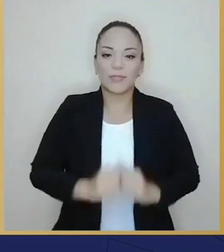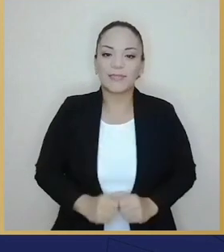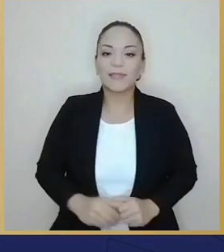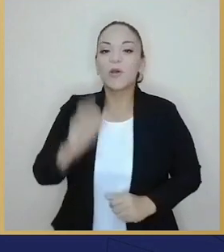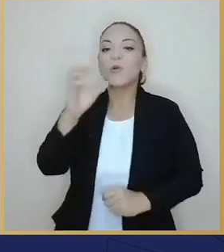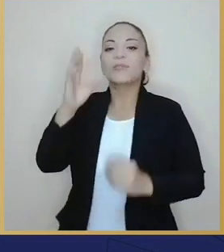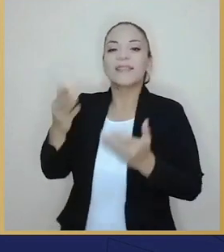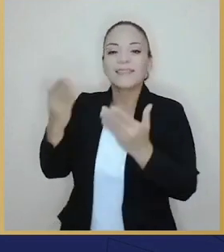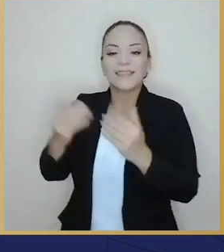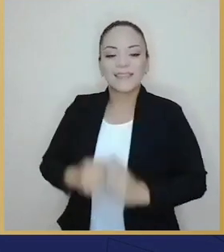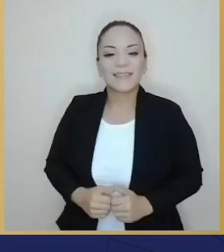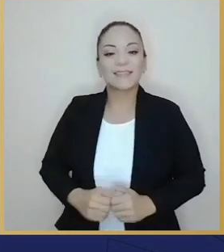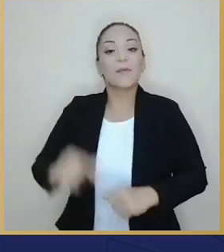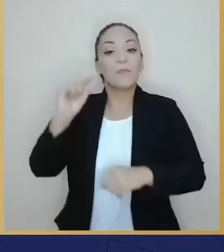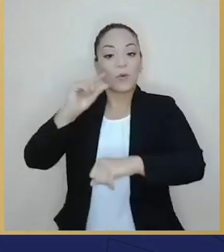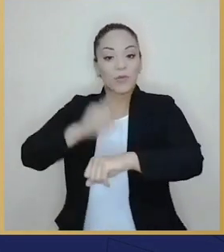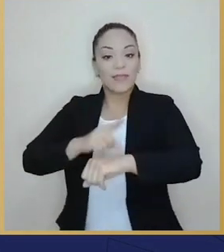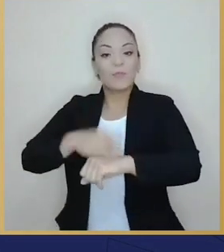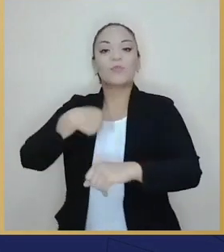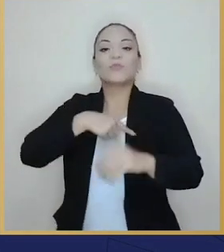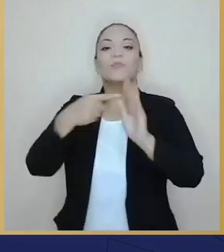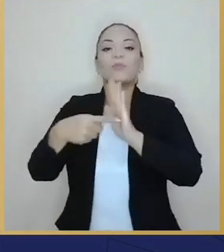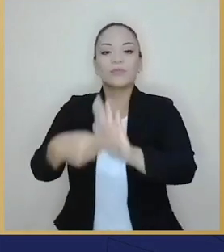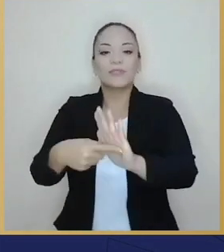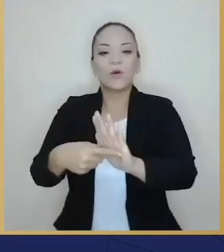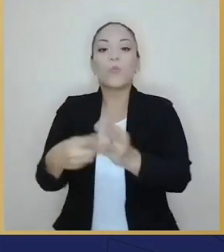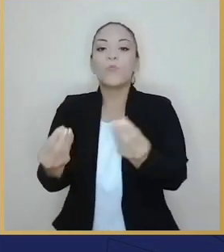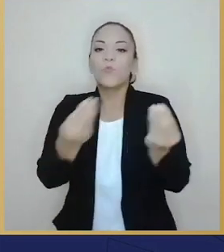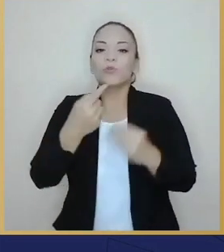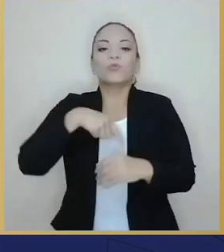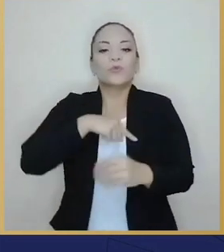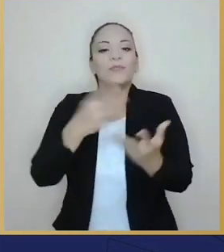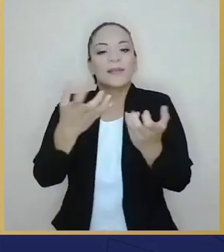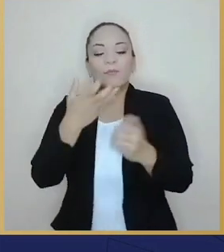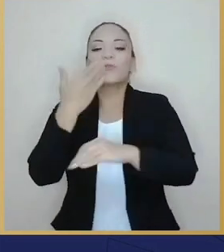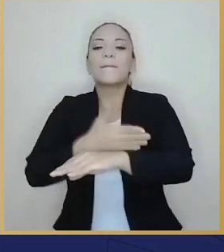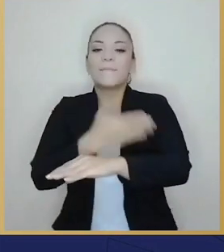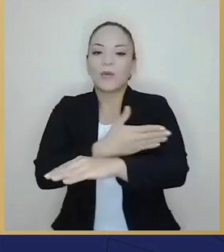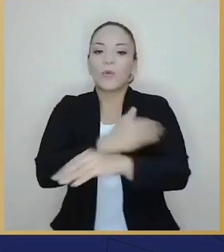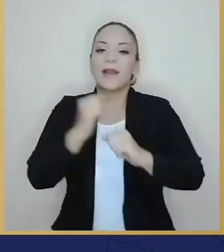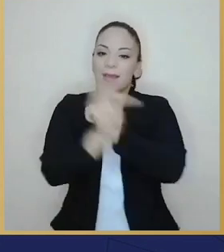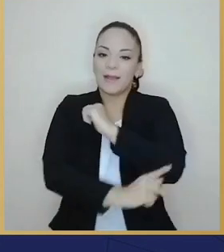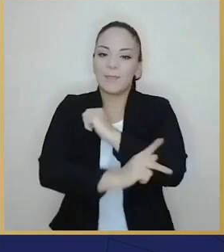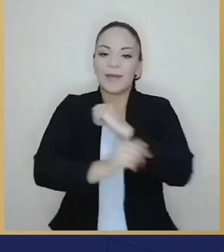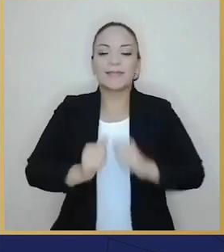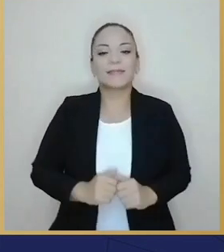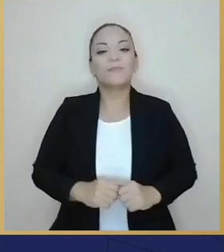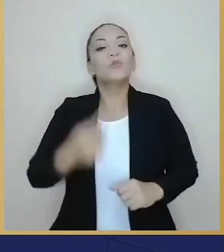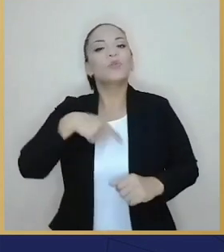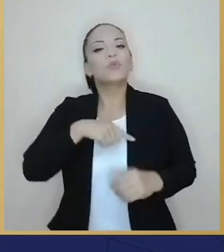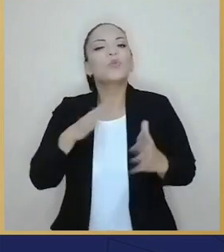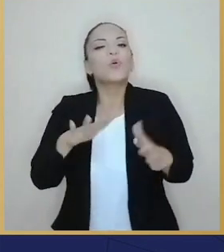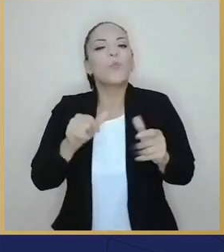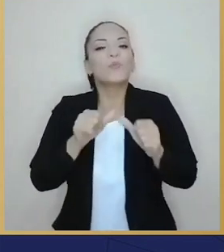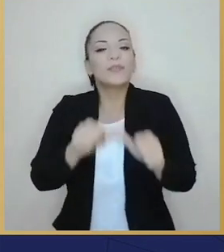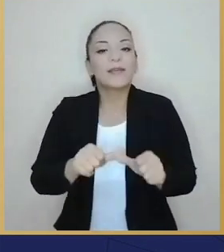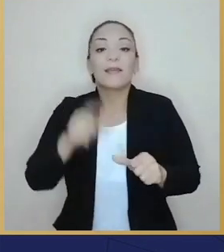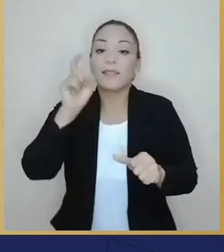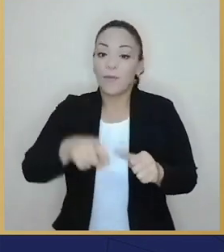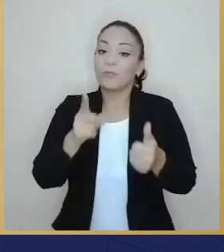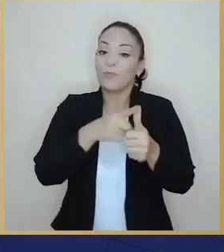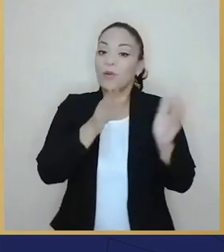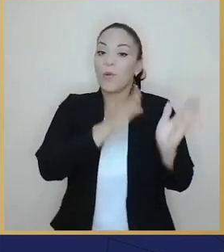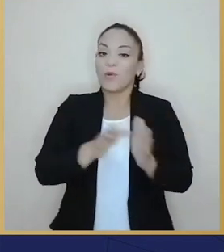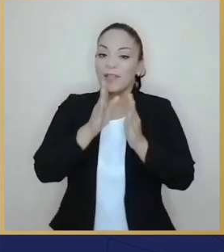Costa Ricenses, en muy poco tiempo hemos demostrado lo mucho que queremos mejorar nuestra patria. Para seguir haciendo esto